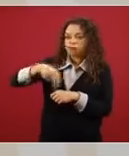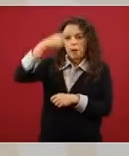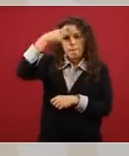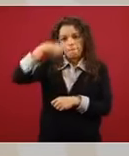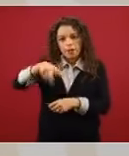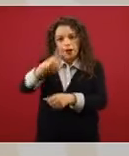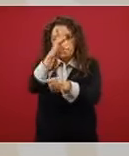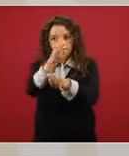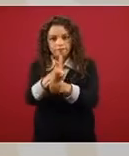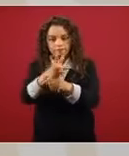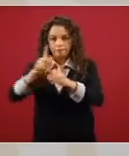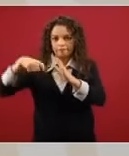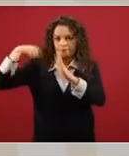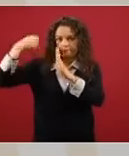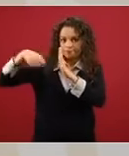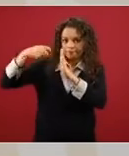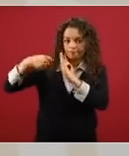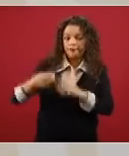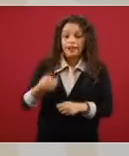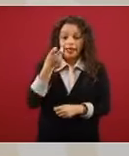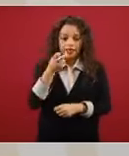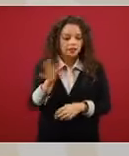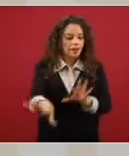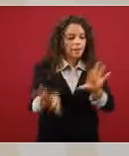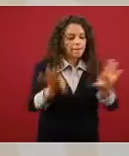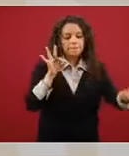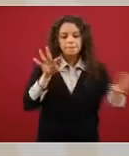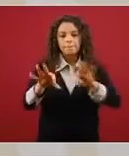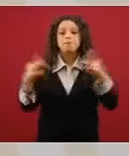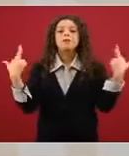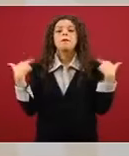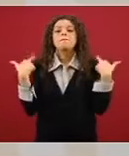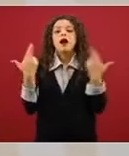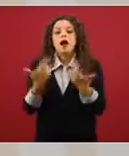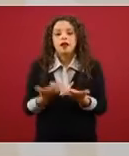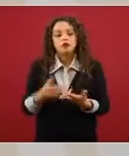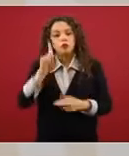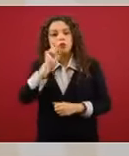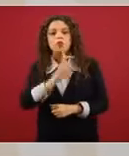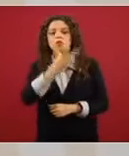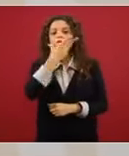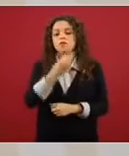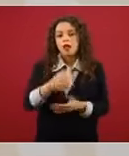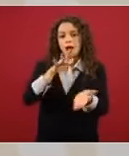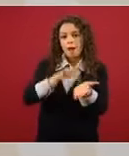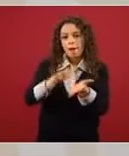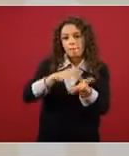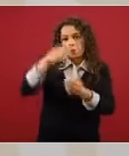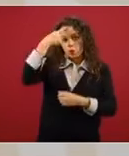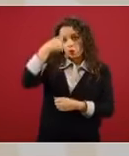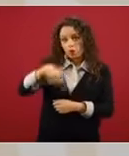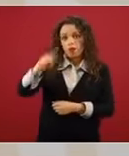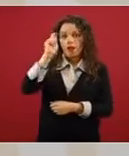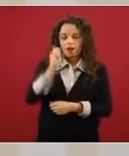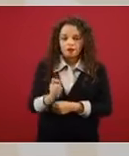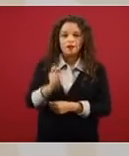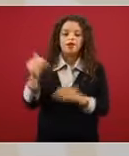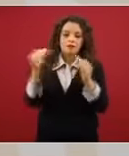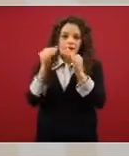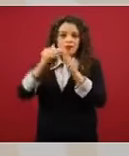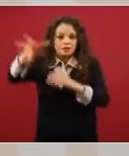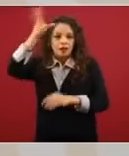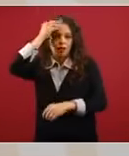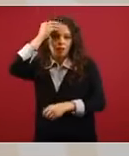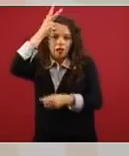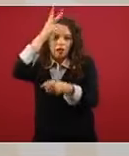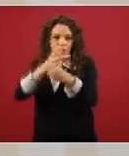salieron las maestras y los maestros que van a apoyarnos en Aprende en Casa 2 para el regreso a